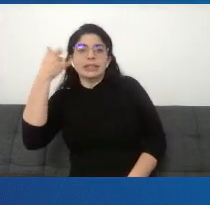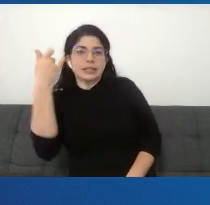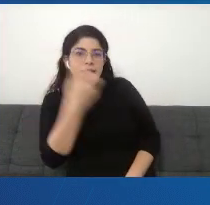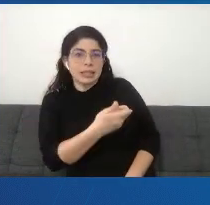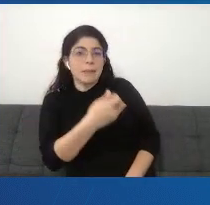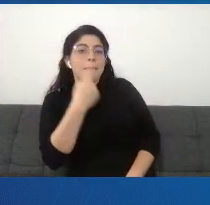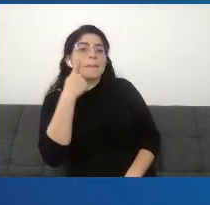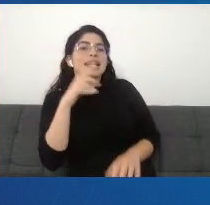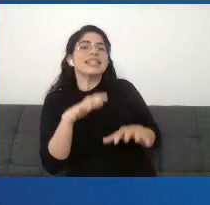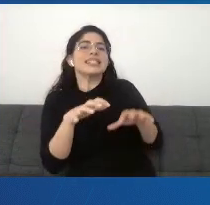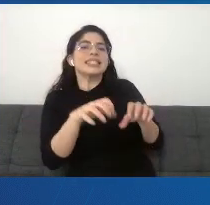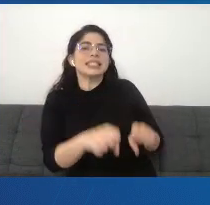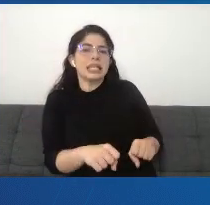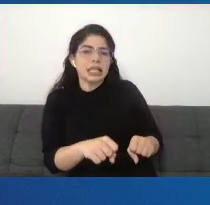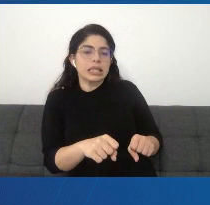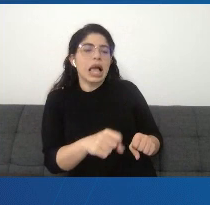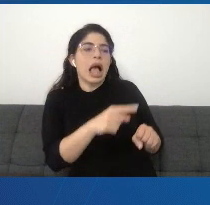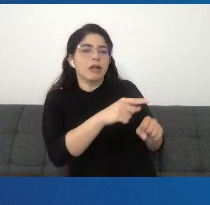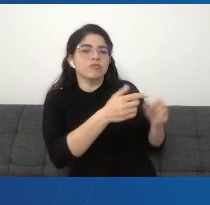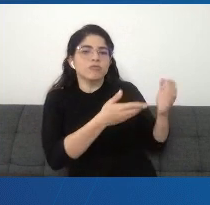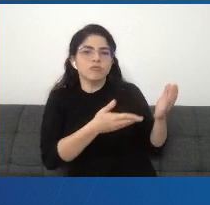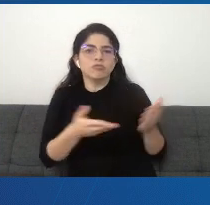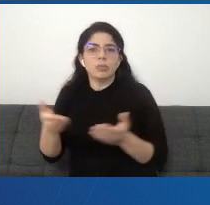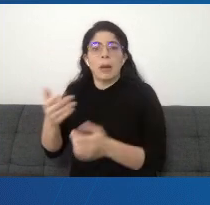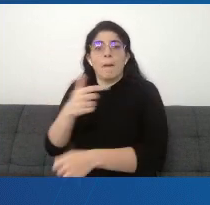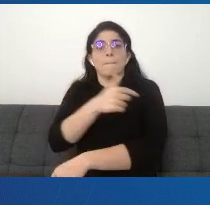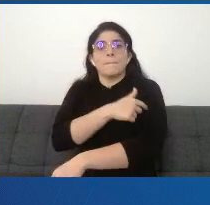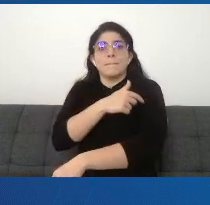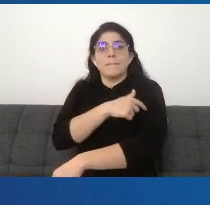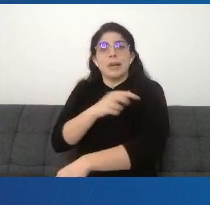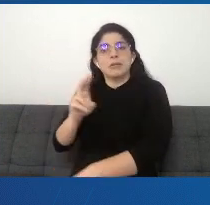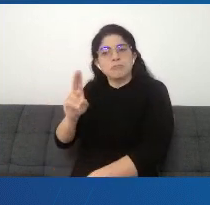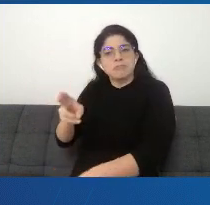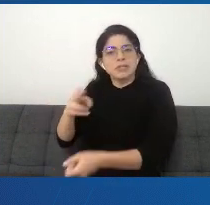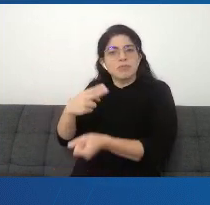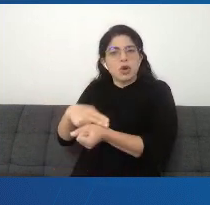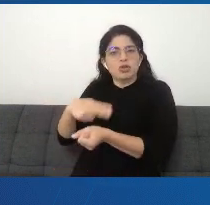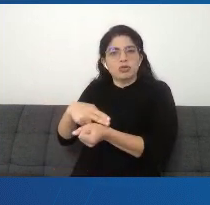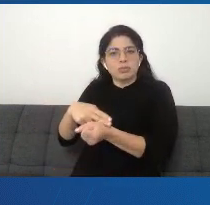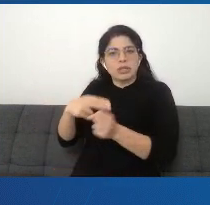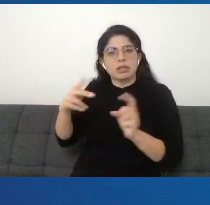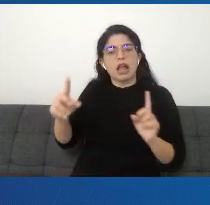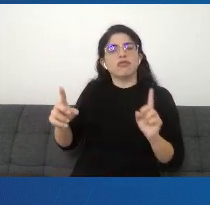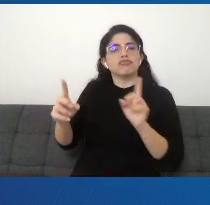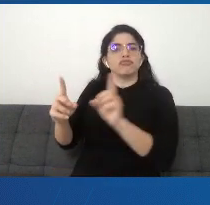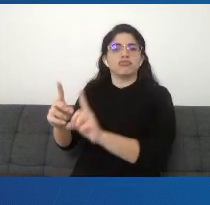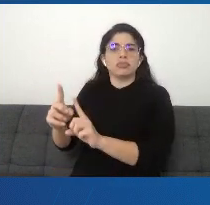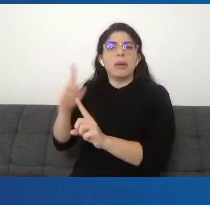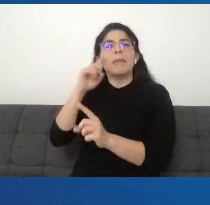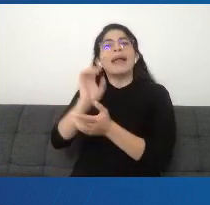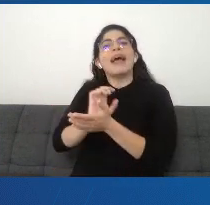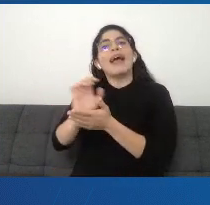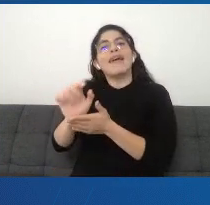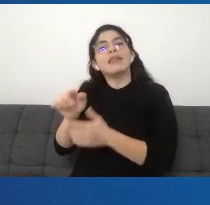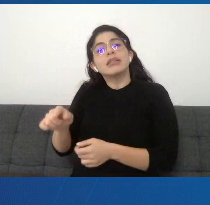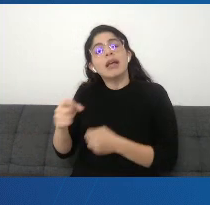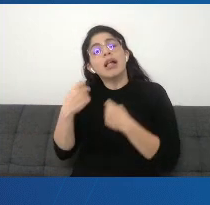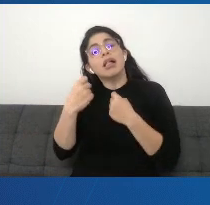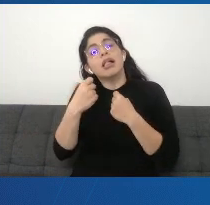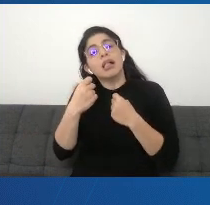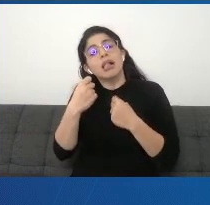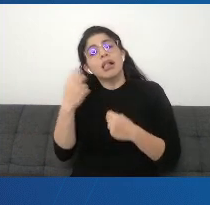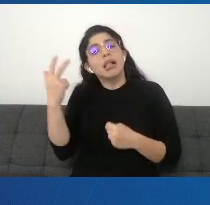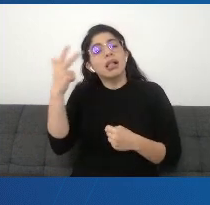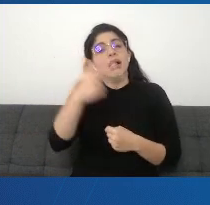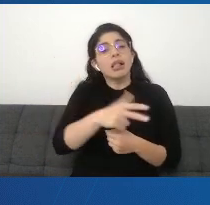y permitirles vacunarse en cada uno de esos centros hospitalarios y evitar que tengan que desplazarse hasta